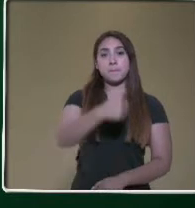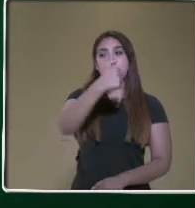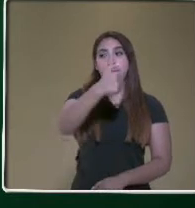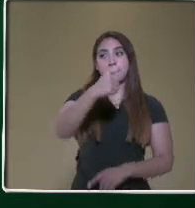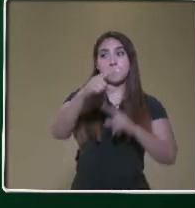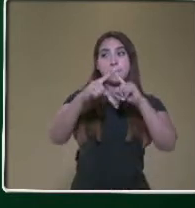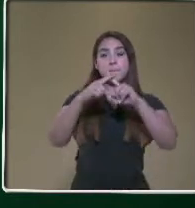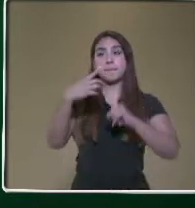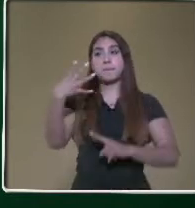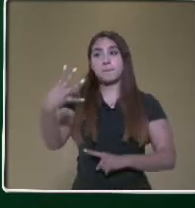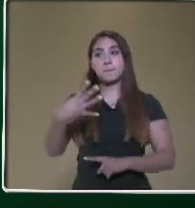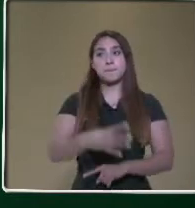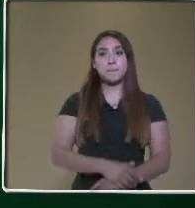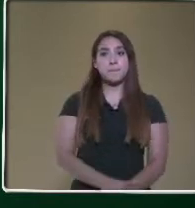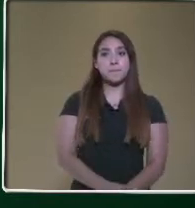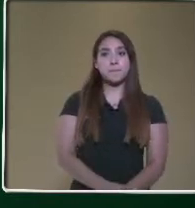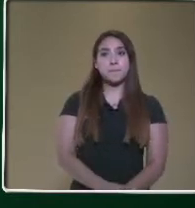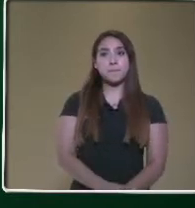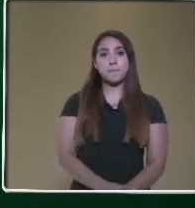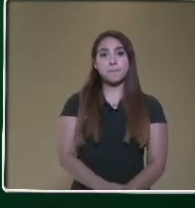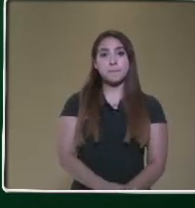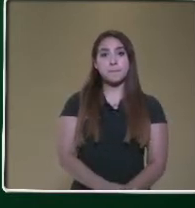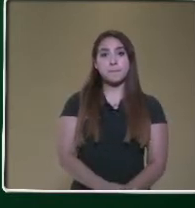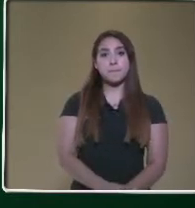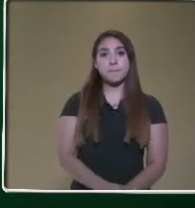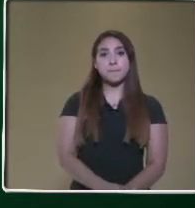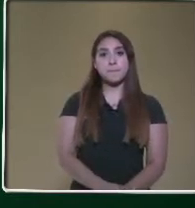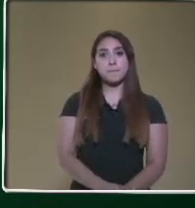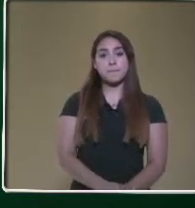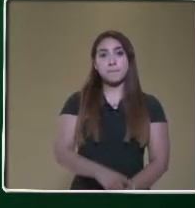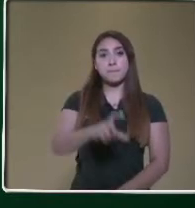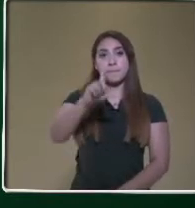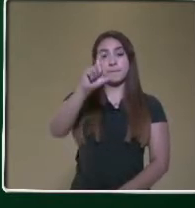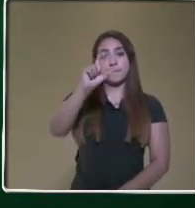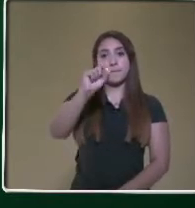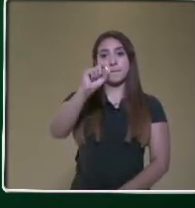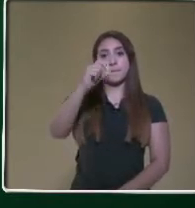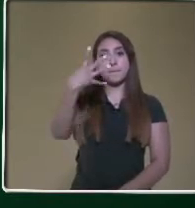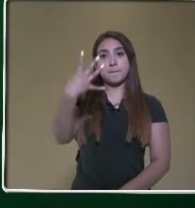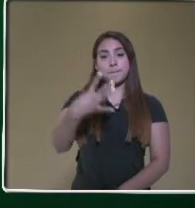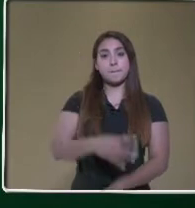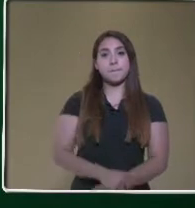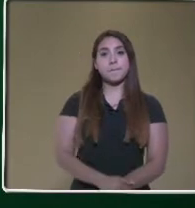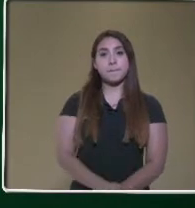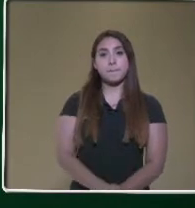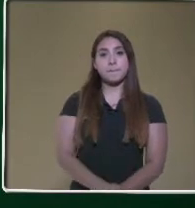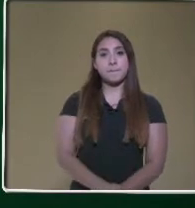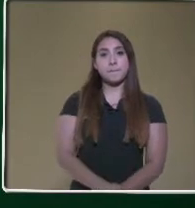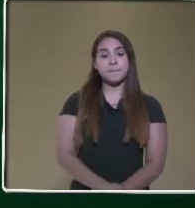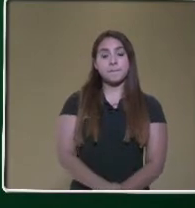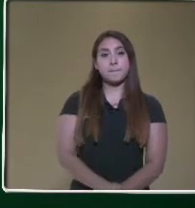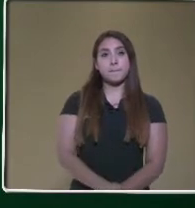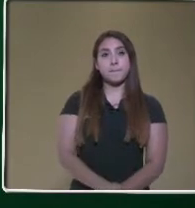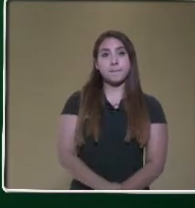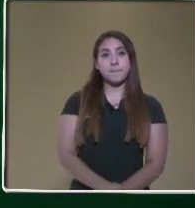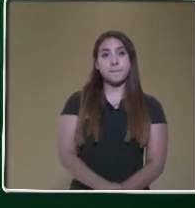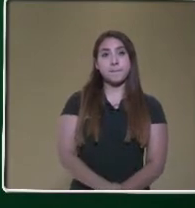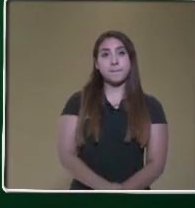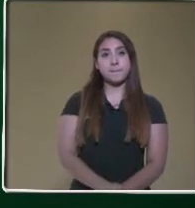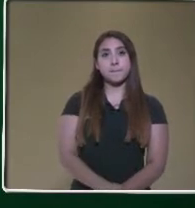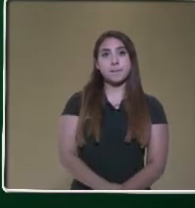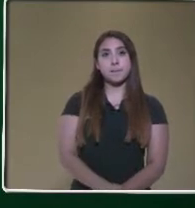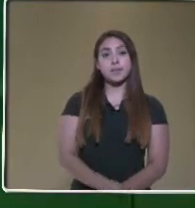¿Cuánto es 6 por 4 maestra? 24. Excelente. Y lo colocamos en la parte inferior.